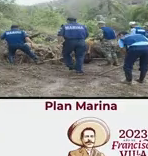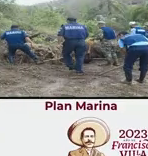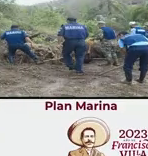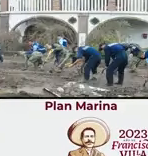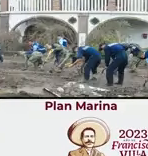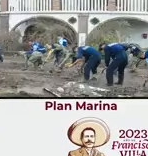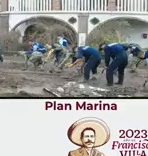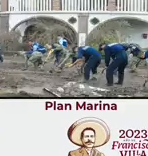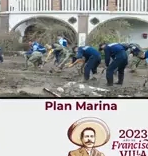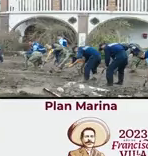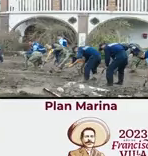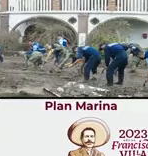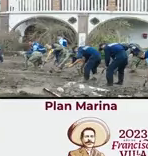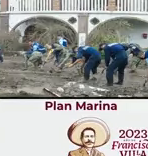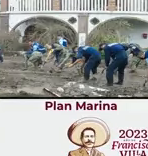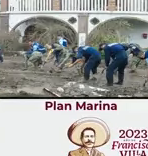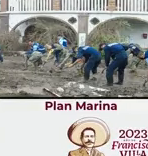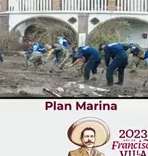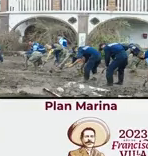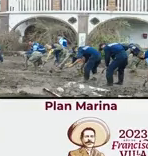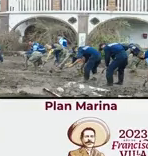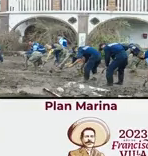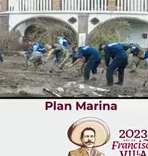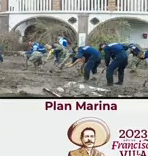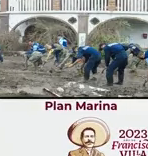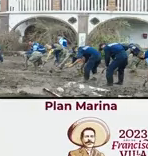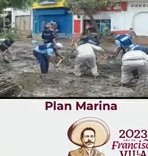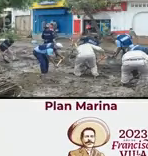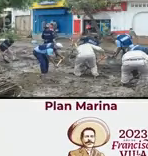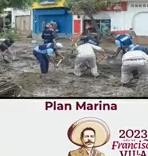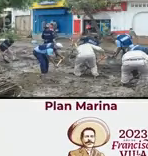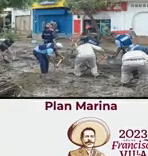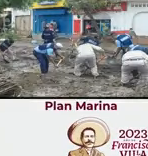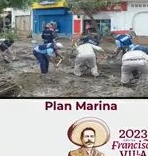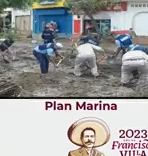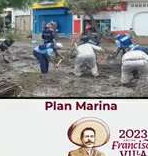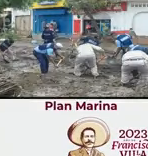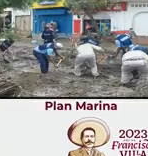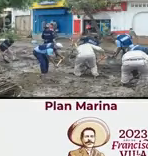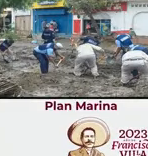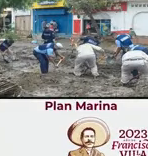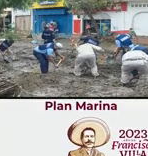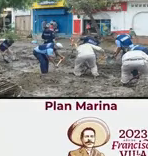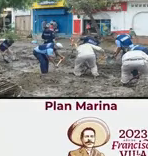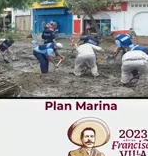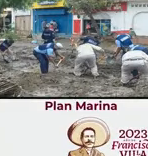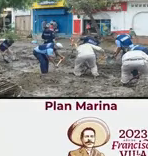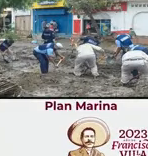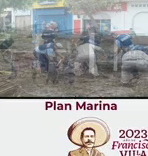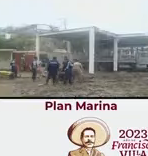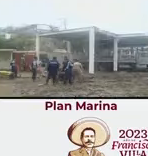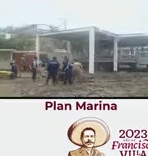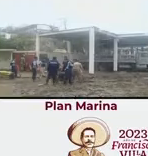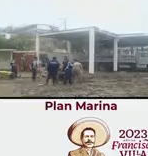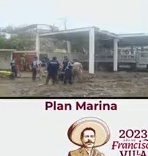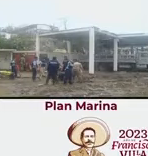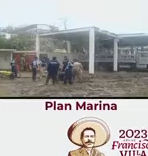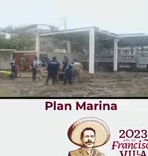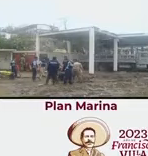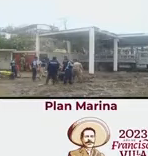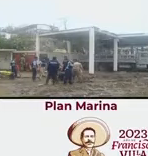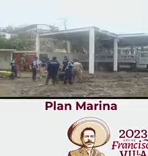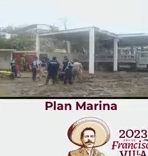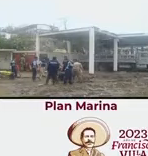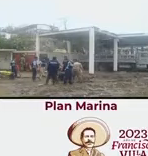se han presentado 488 eventos en donde se ha participado Fuerzas Armadas y Guardia Nacional